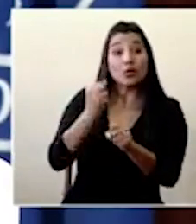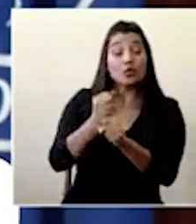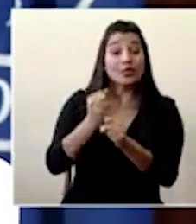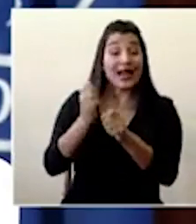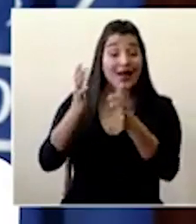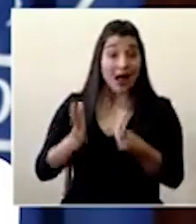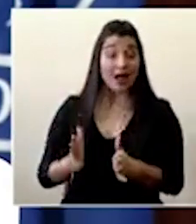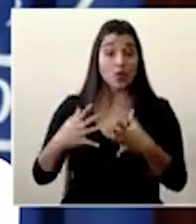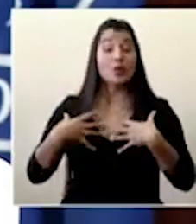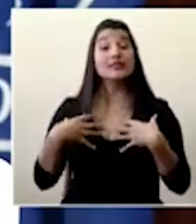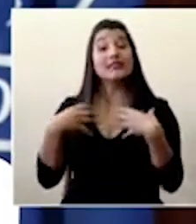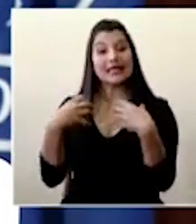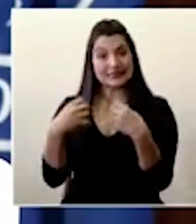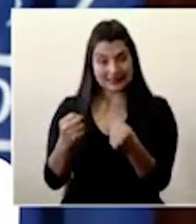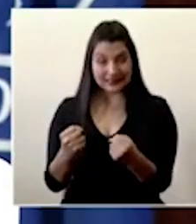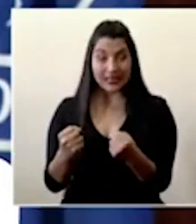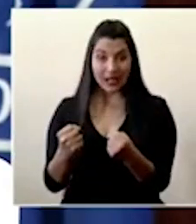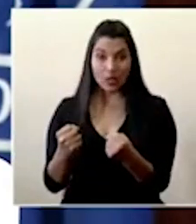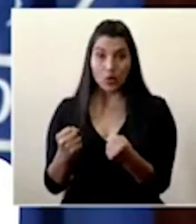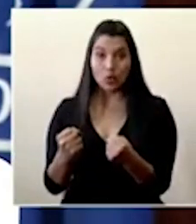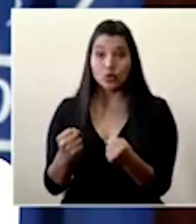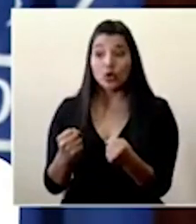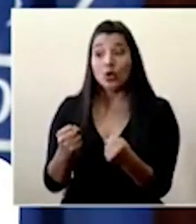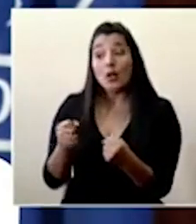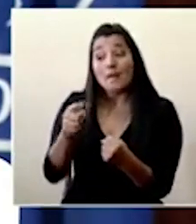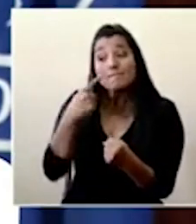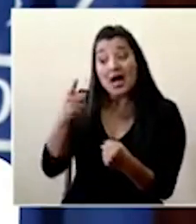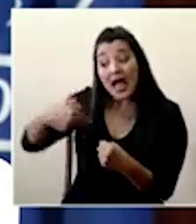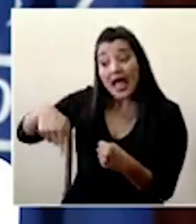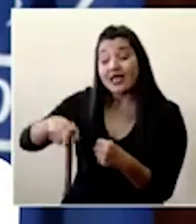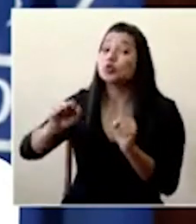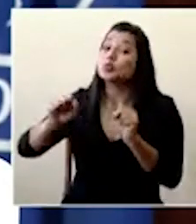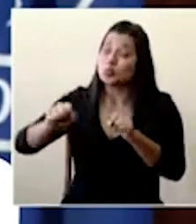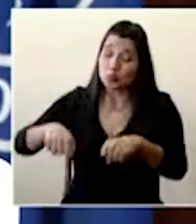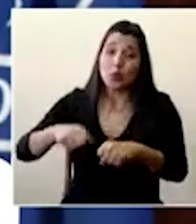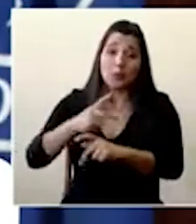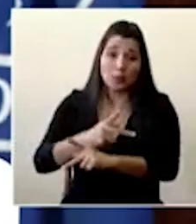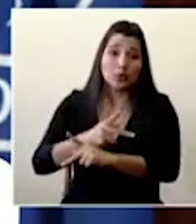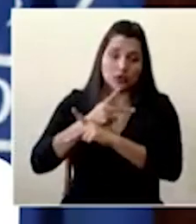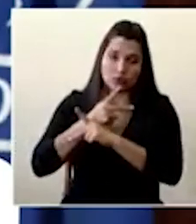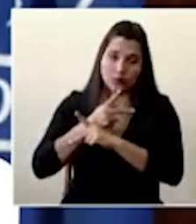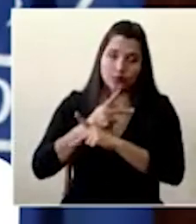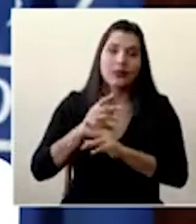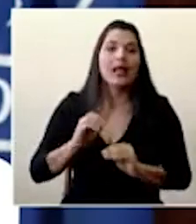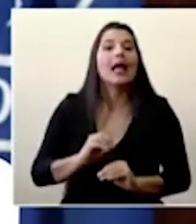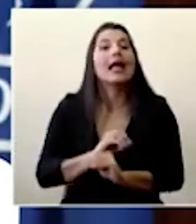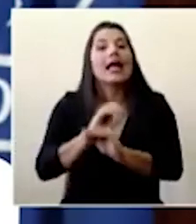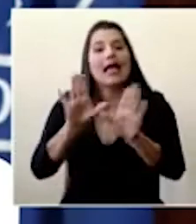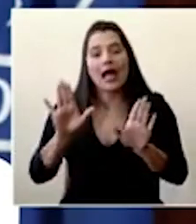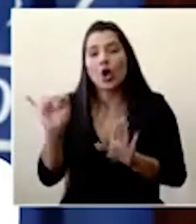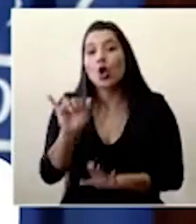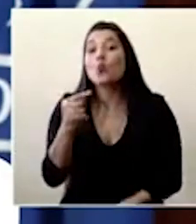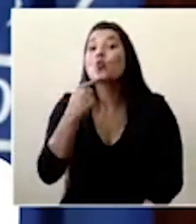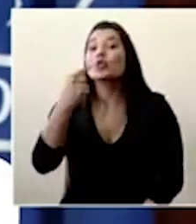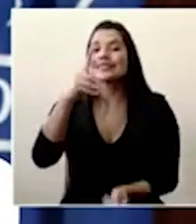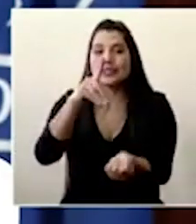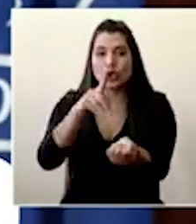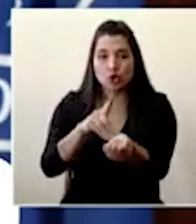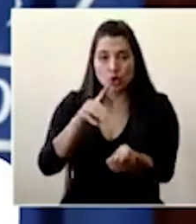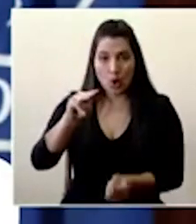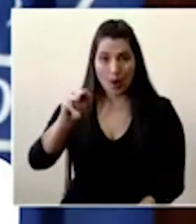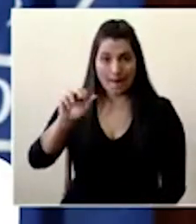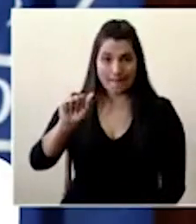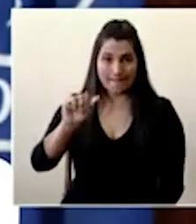eso podría conferir a la población más bien una protección ahora claro pues obviamente lo que dice el doctor Macaya es sumamente